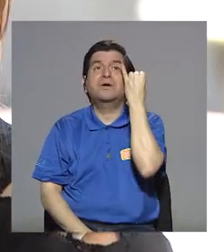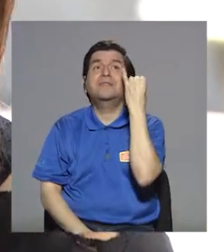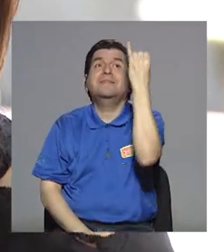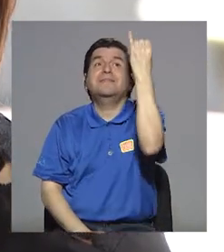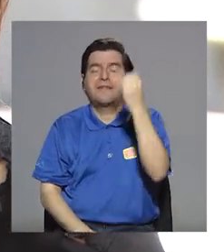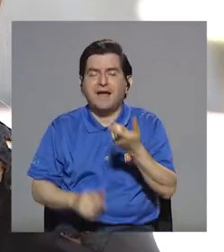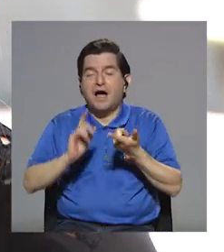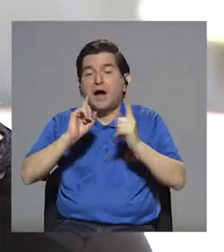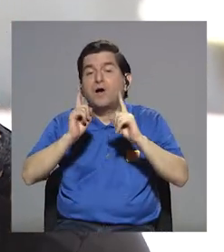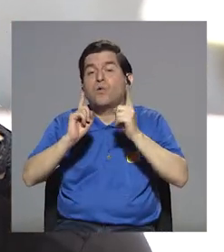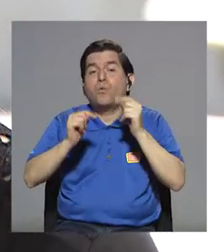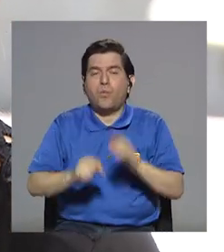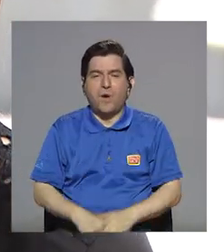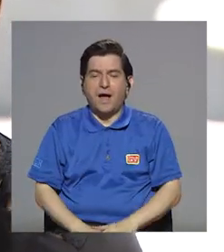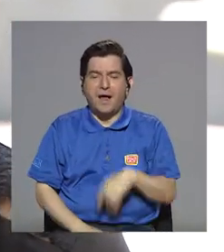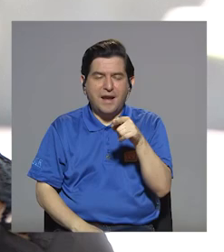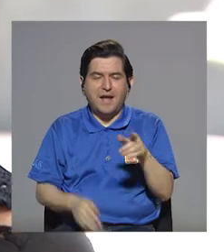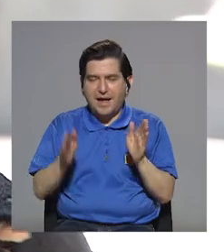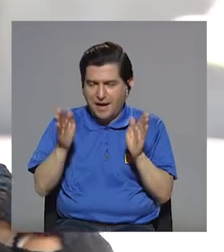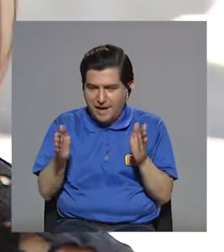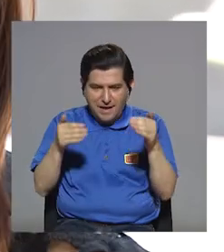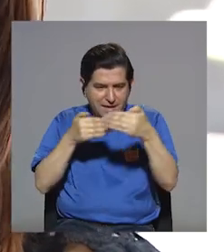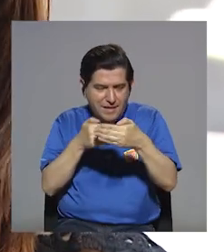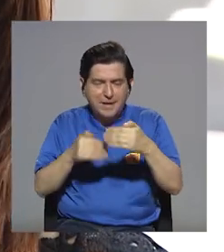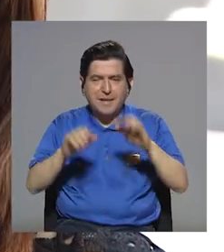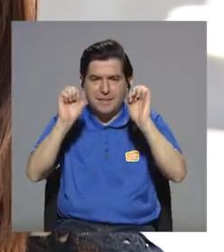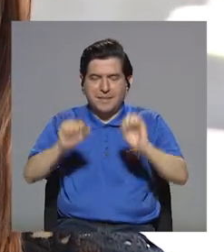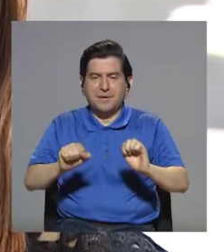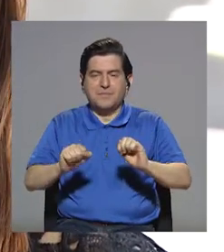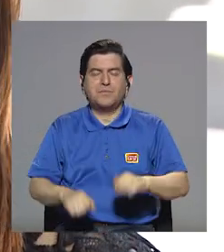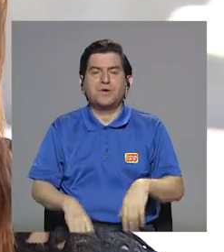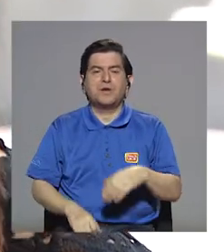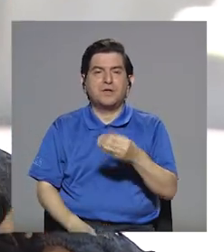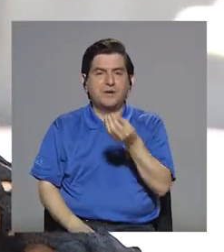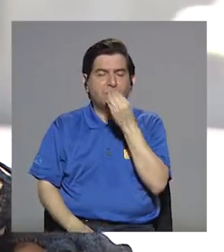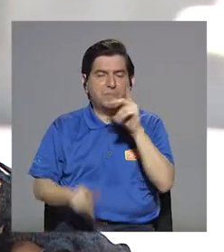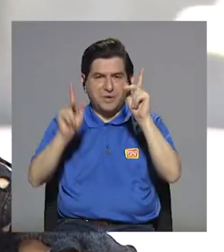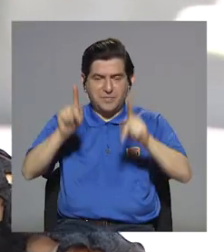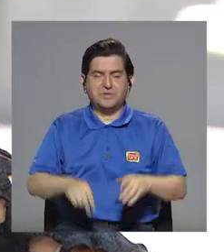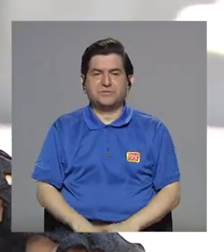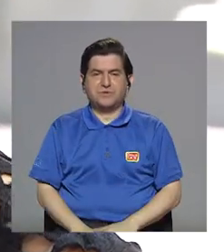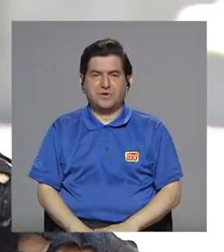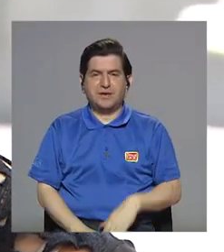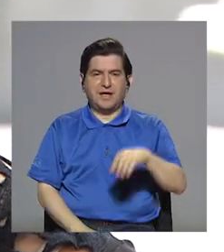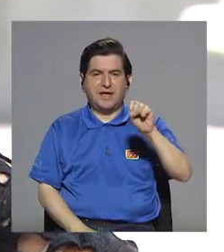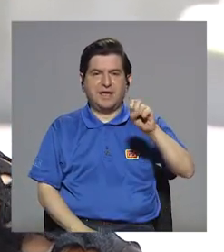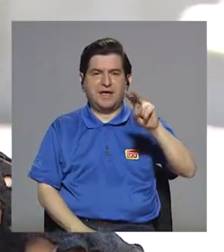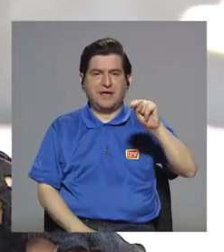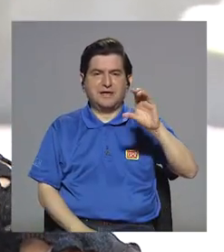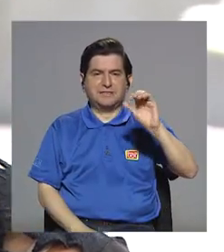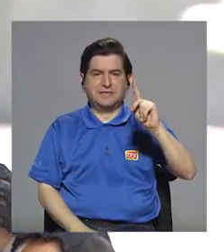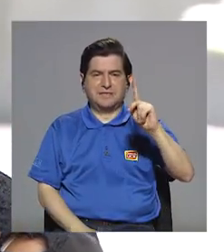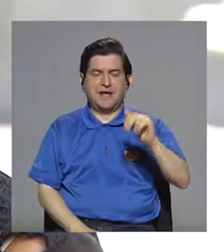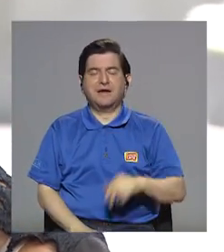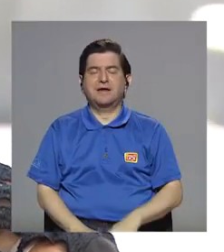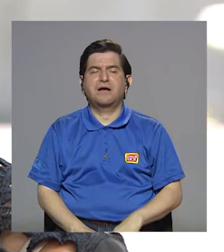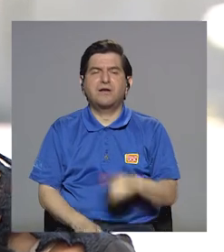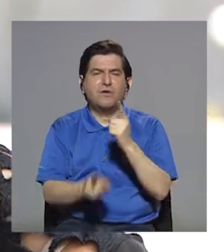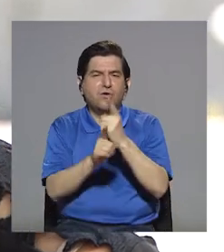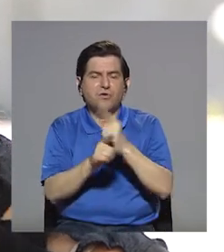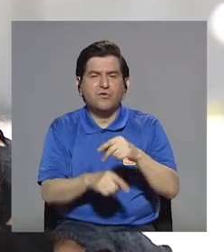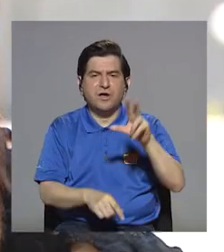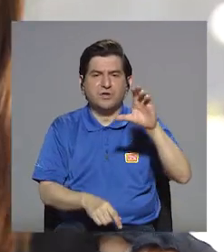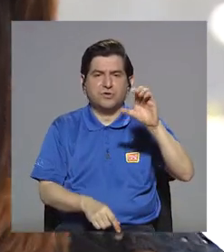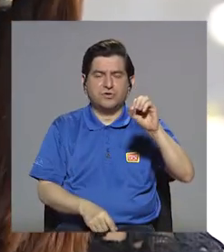una idea de cuál sería posiblemente el tamaño porción que una persona debería consumir. Por ejemplo, en un snack, es recomendable 30 gramos.